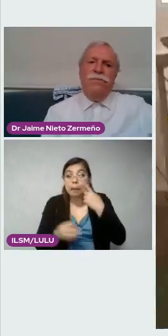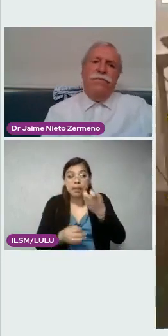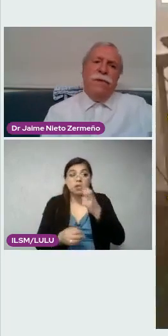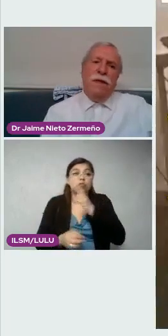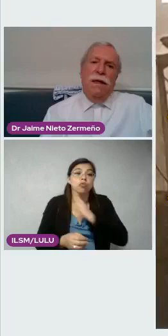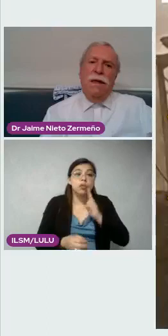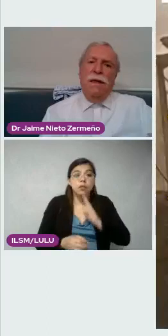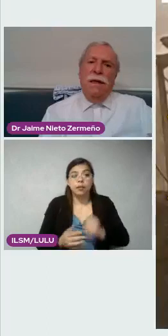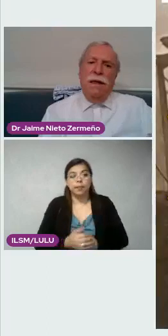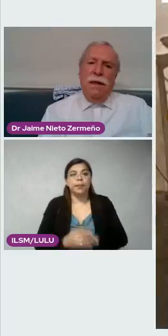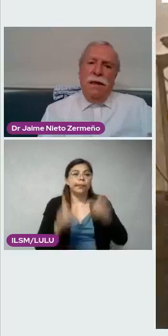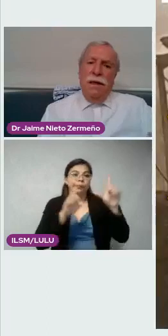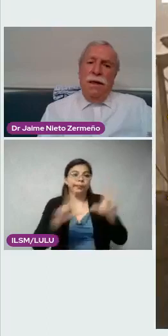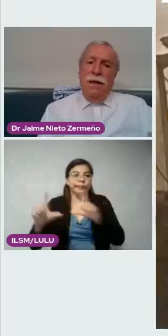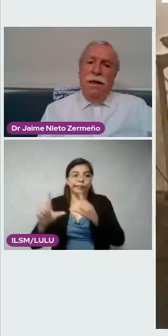favor.